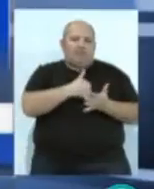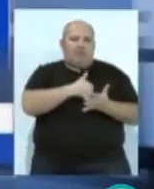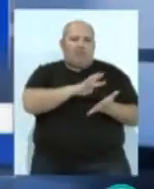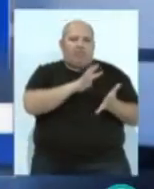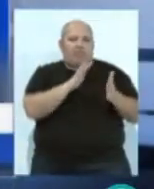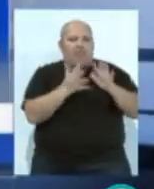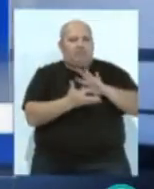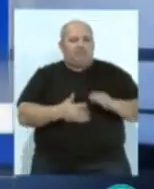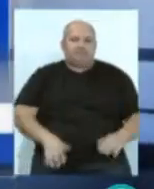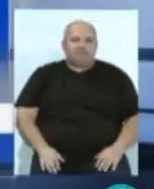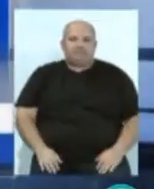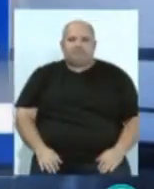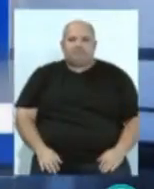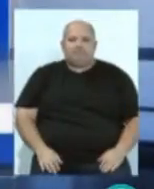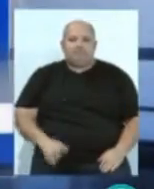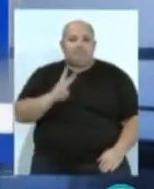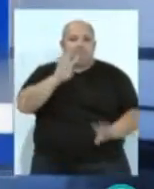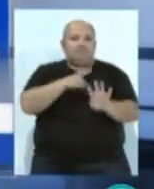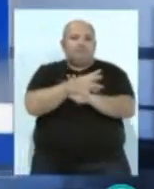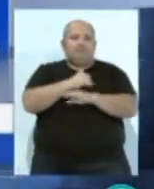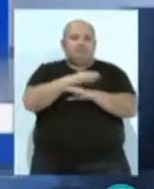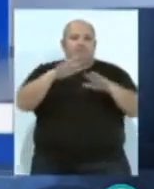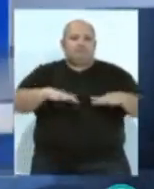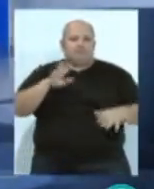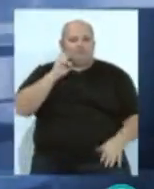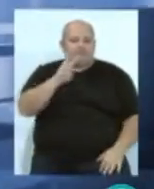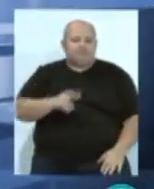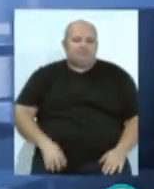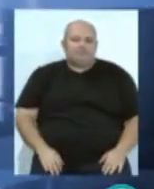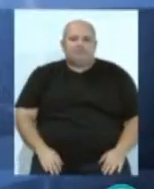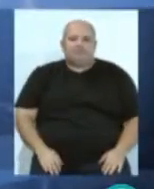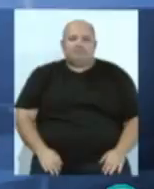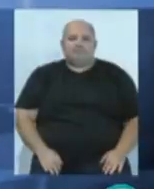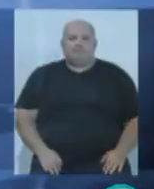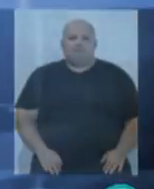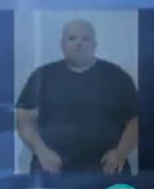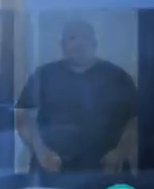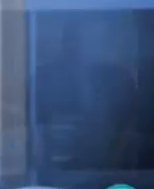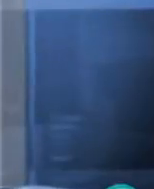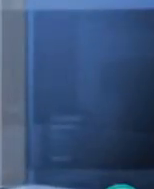variables en el estrecho. A continuación les ofrecemos la tabla de oleajes y mareas.